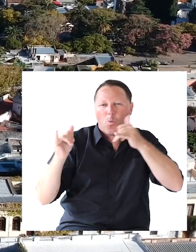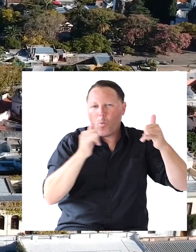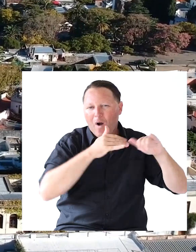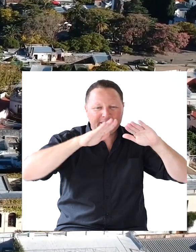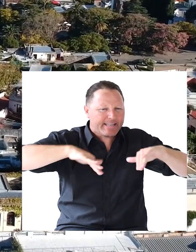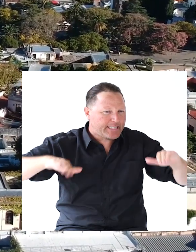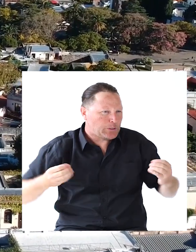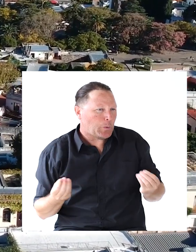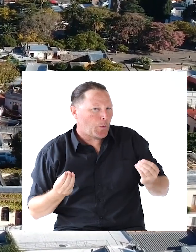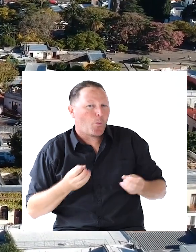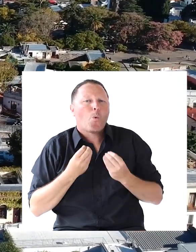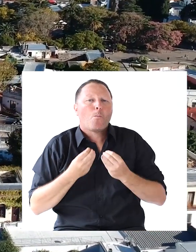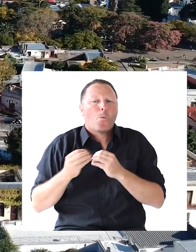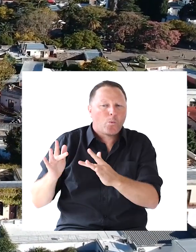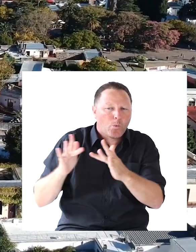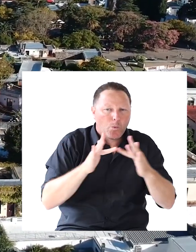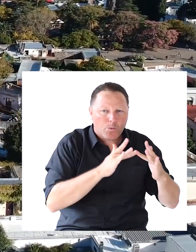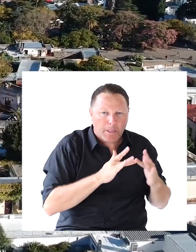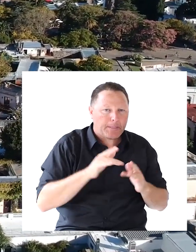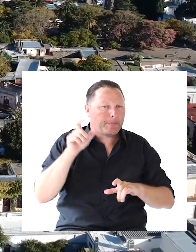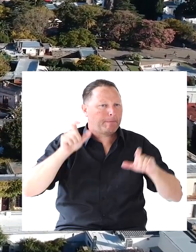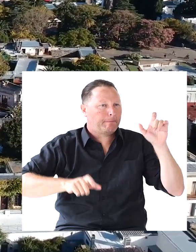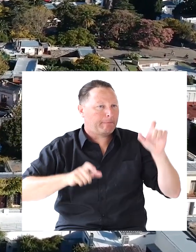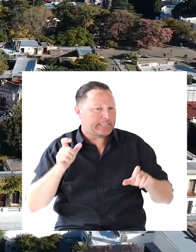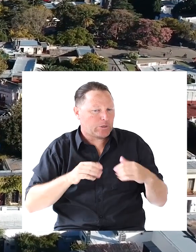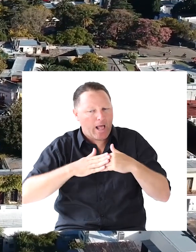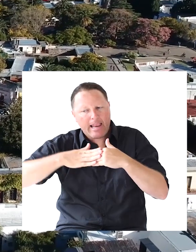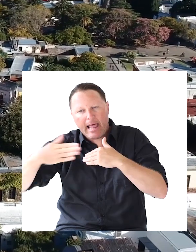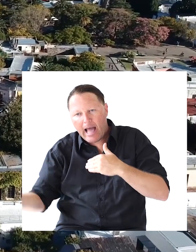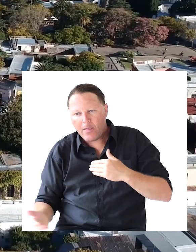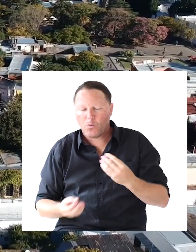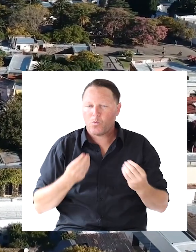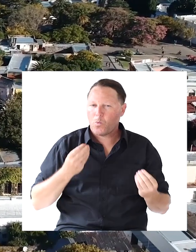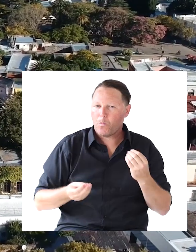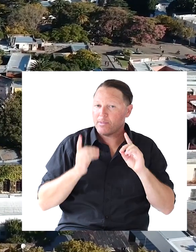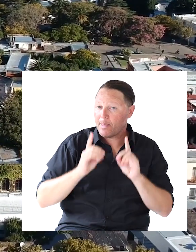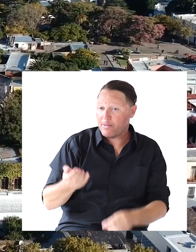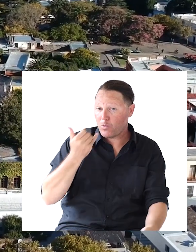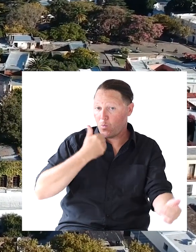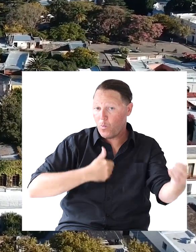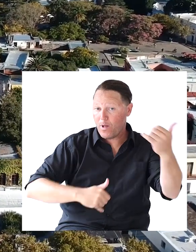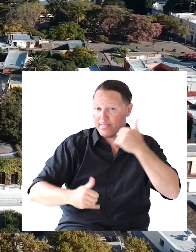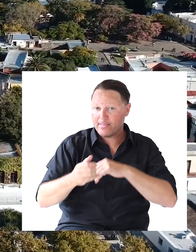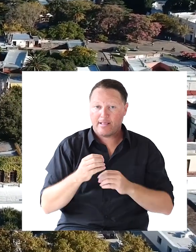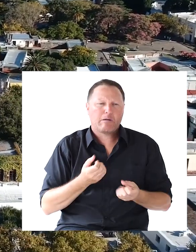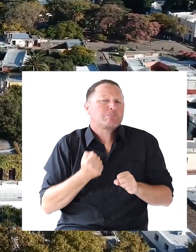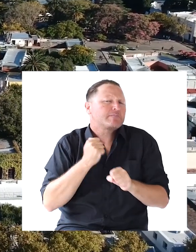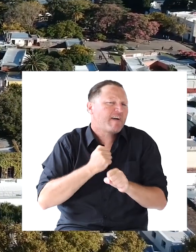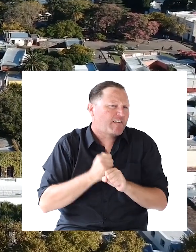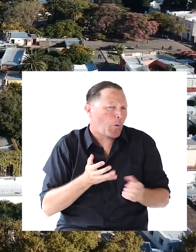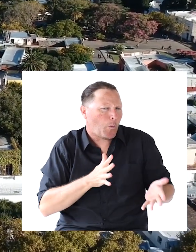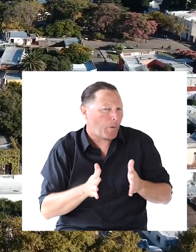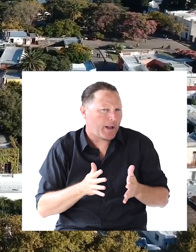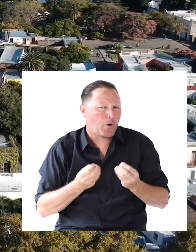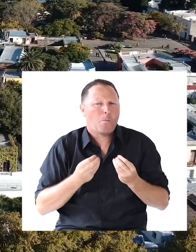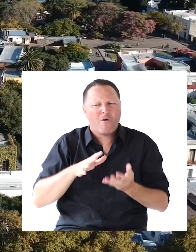Cuando eran chicos Cómo eran Las relaciones Entre los vecinos Nos cuentan A su vez De qué trabajaban